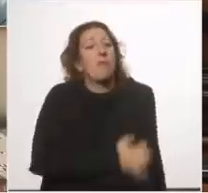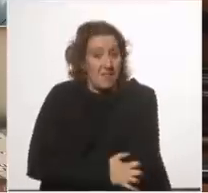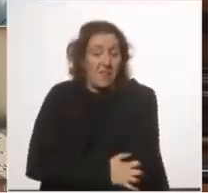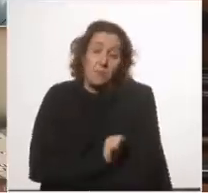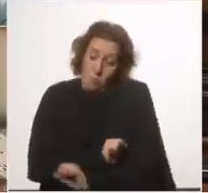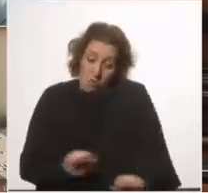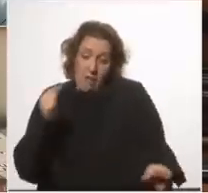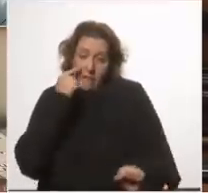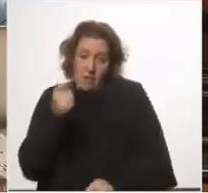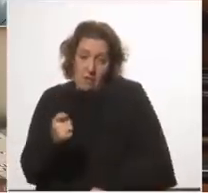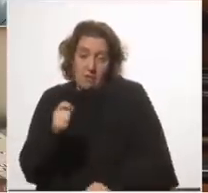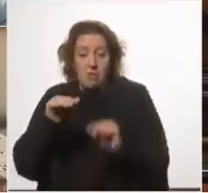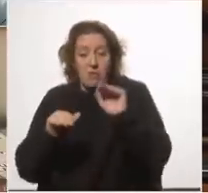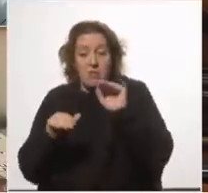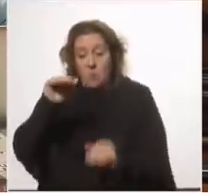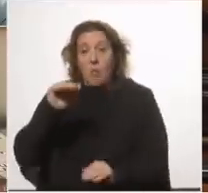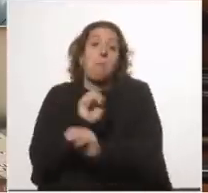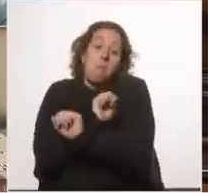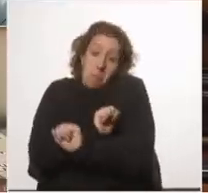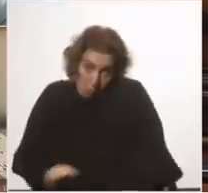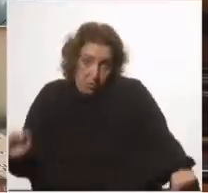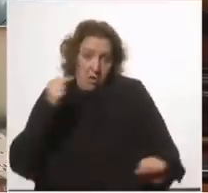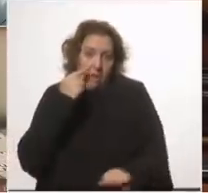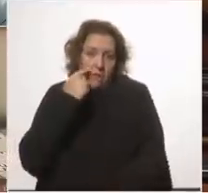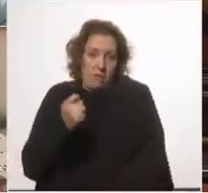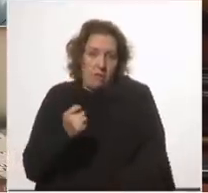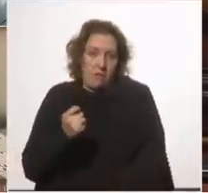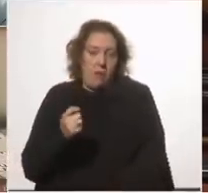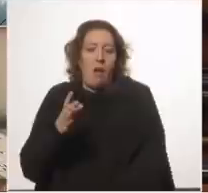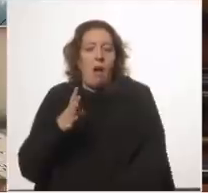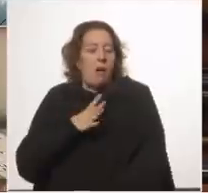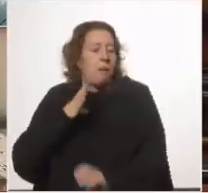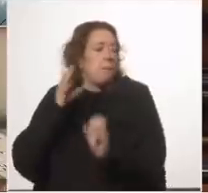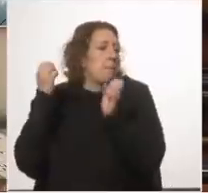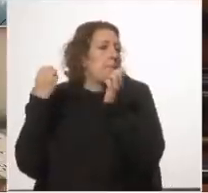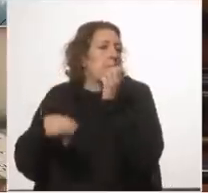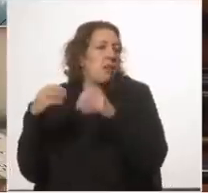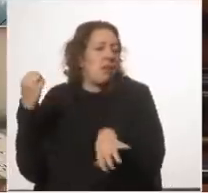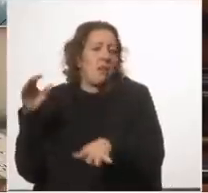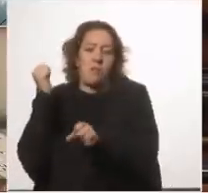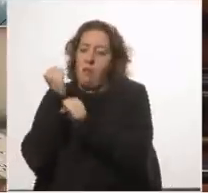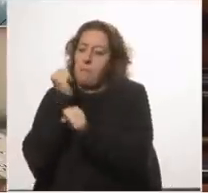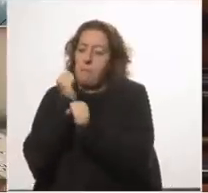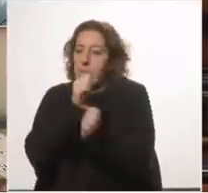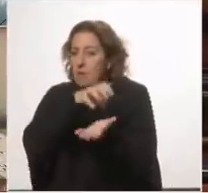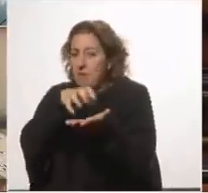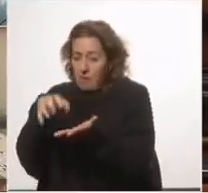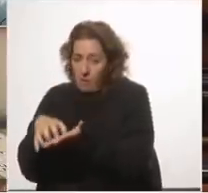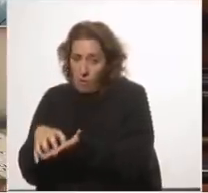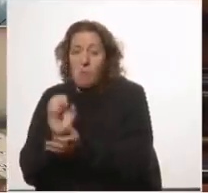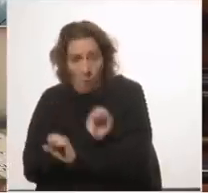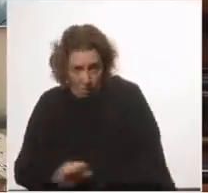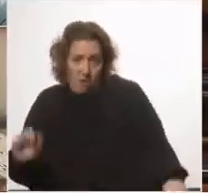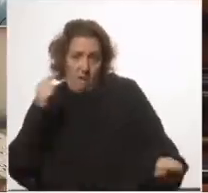hay desigualdad habitable hay destrucción de empleo habitable hay contagios habitables y hay muertes